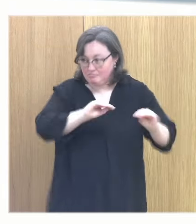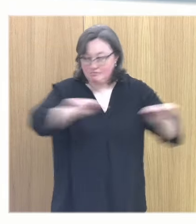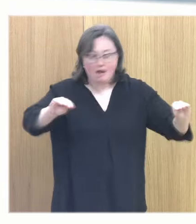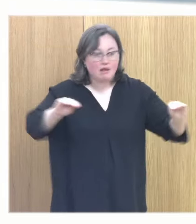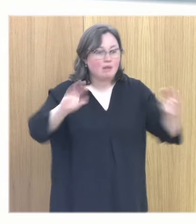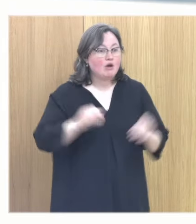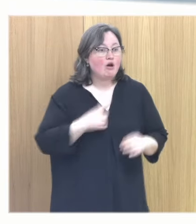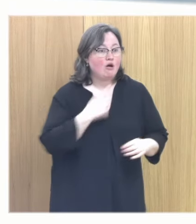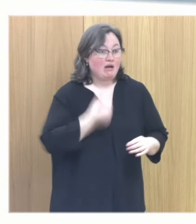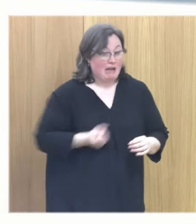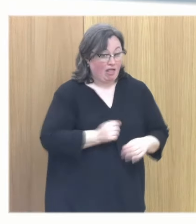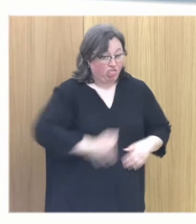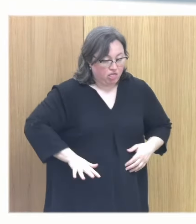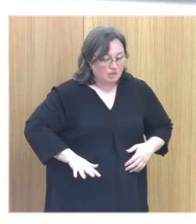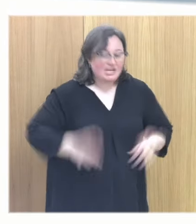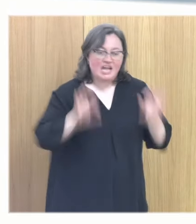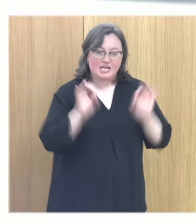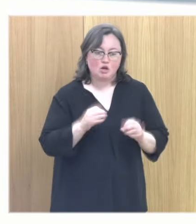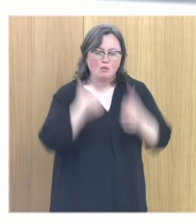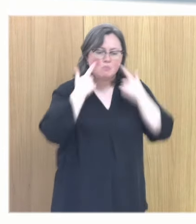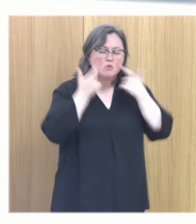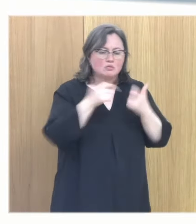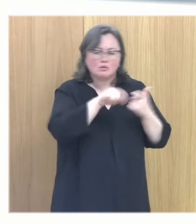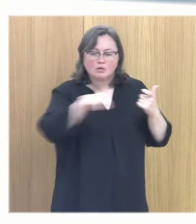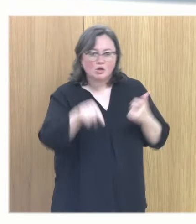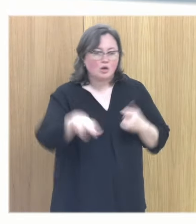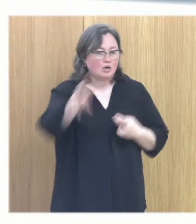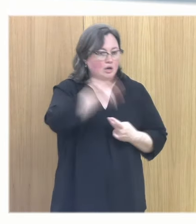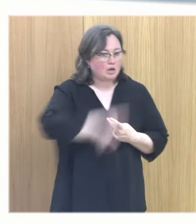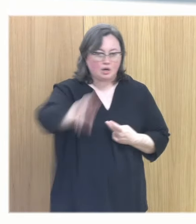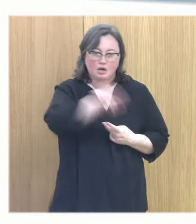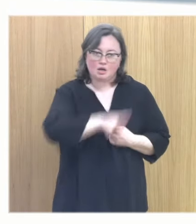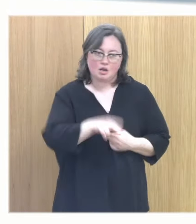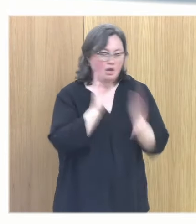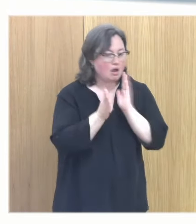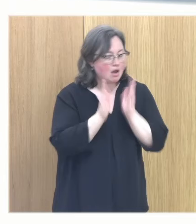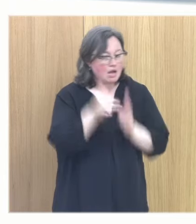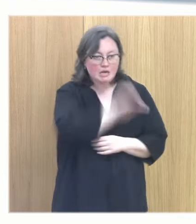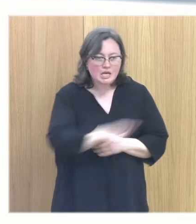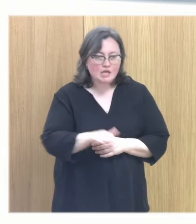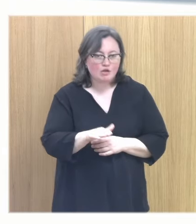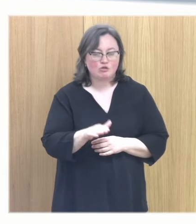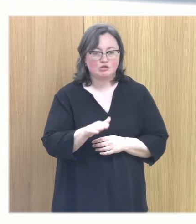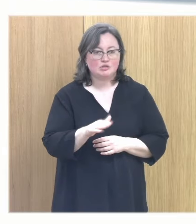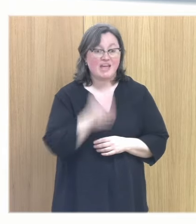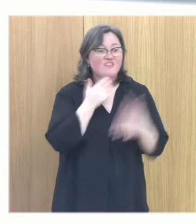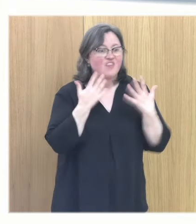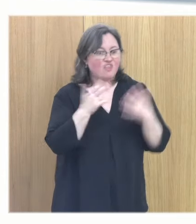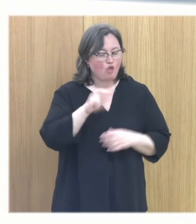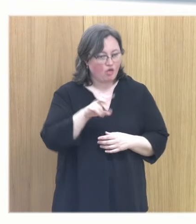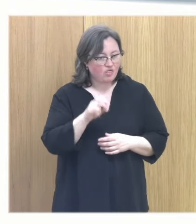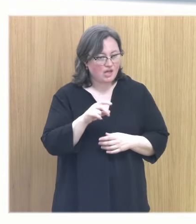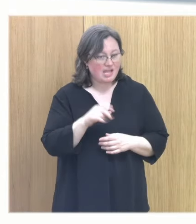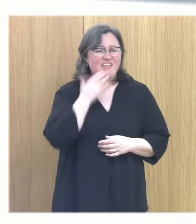ecopresis yo me dedico sistemáticamente estoy muy cansada de trabajar con críos de 10 años de 12